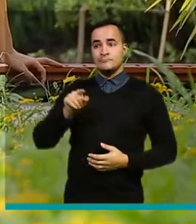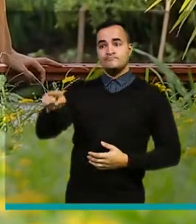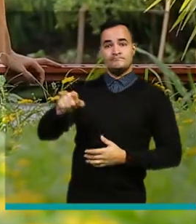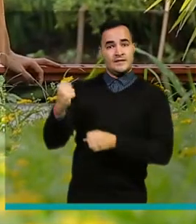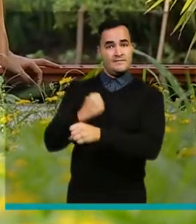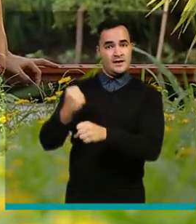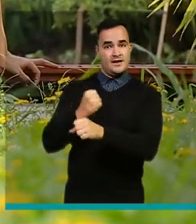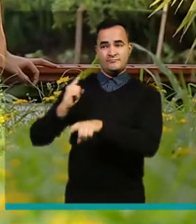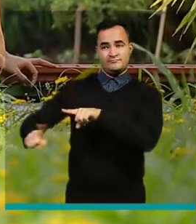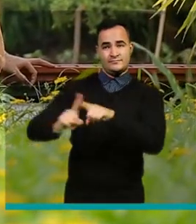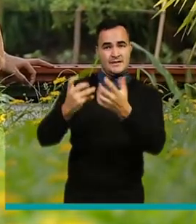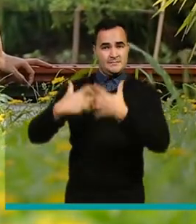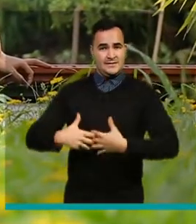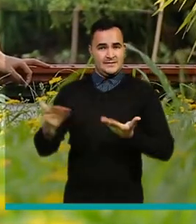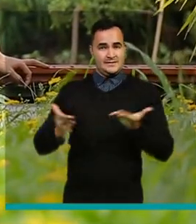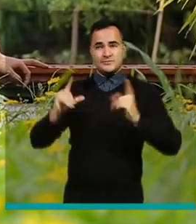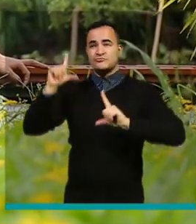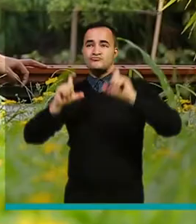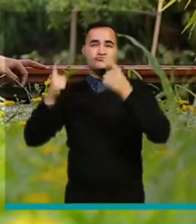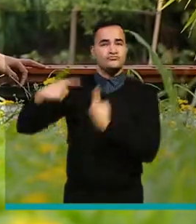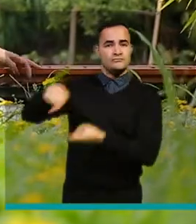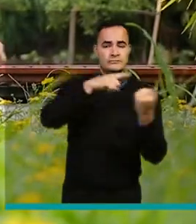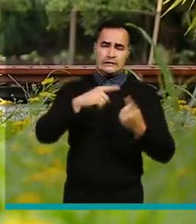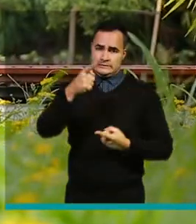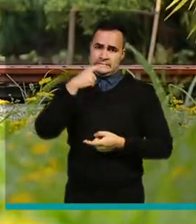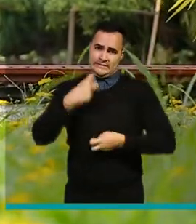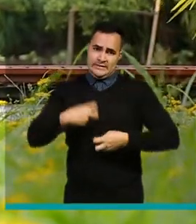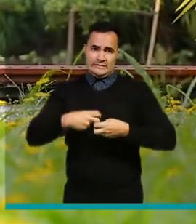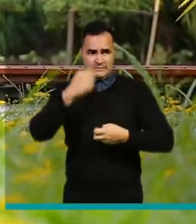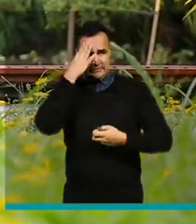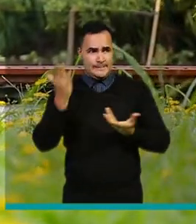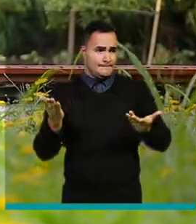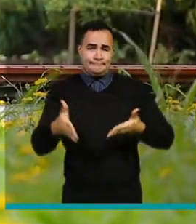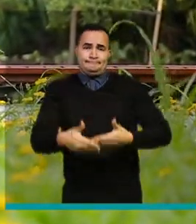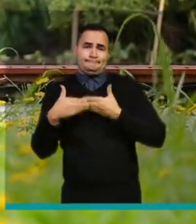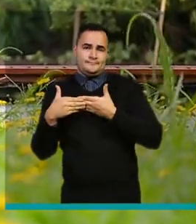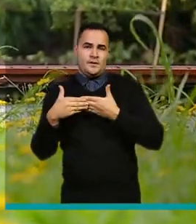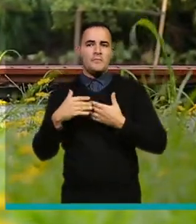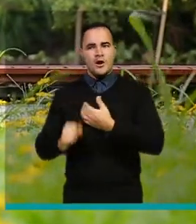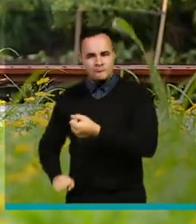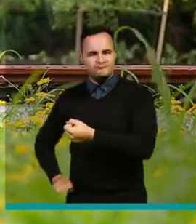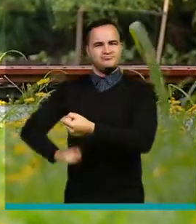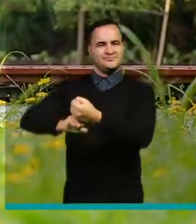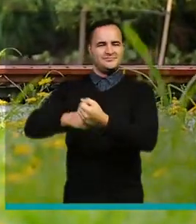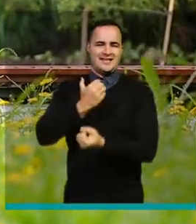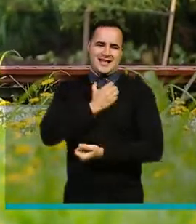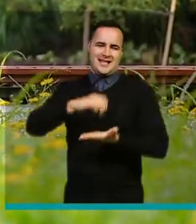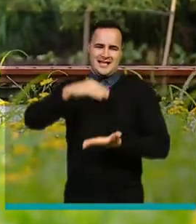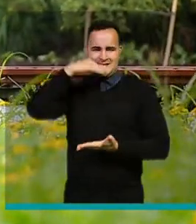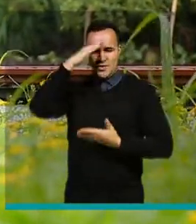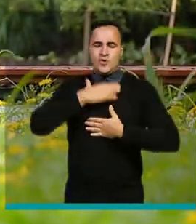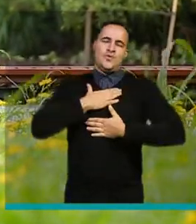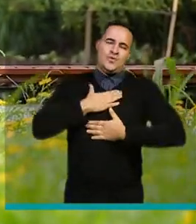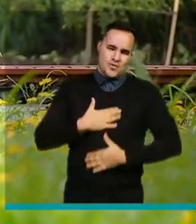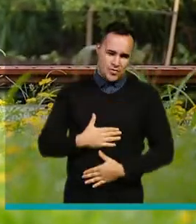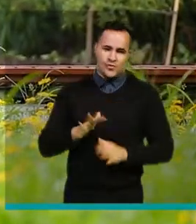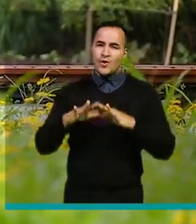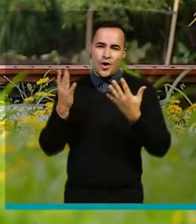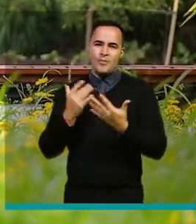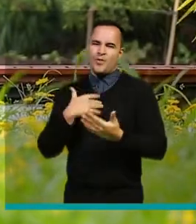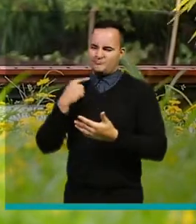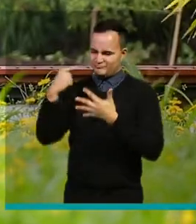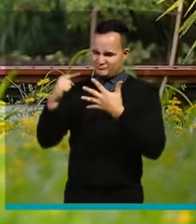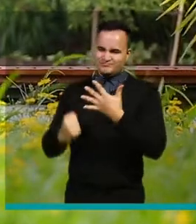turismo, uno de los más golpeados por esta pandemia, recibe un espaldarazo por parte de la Alcaldía de Medellín a través de un